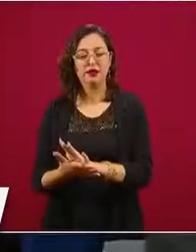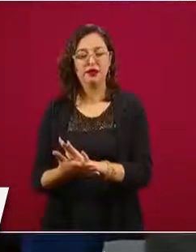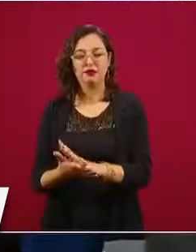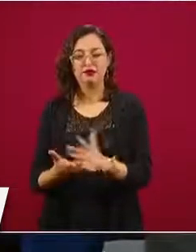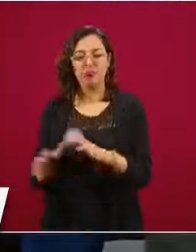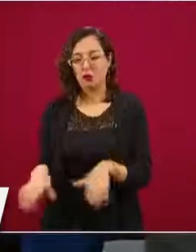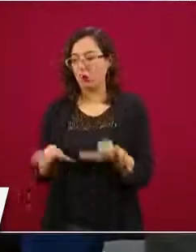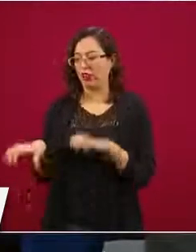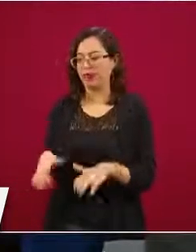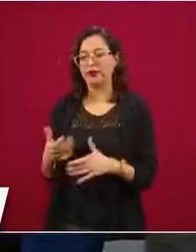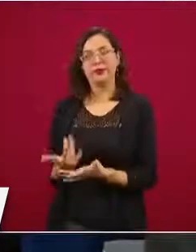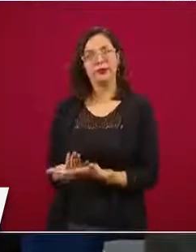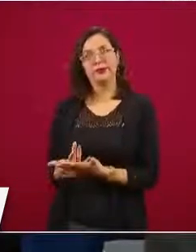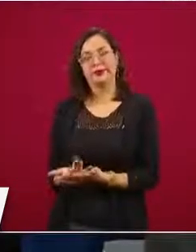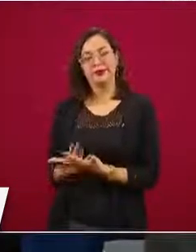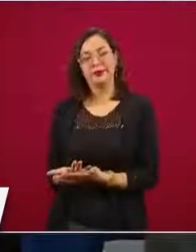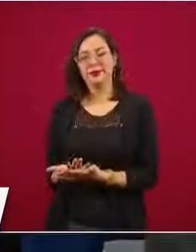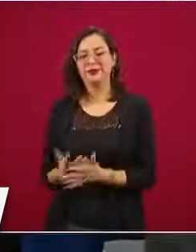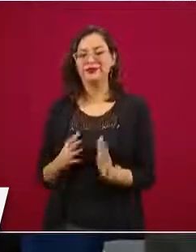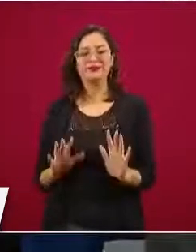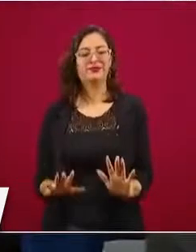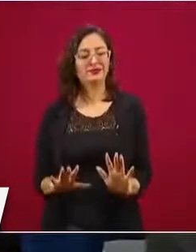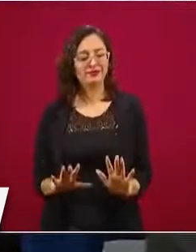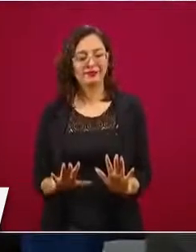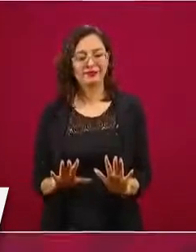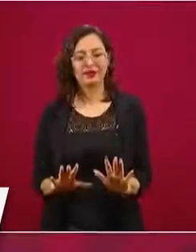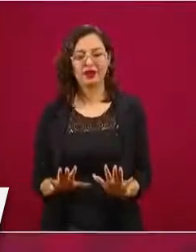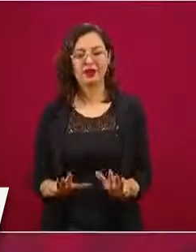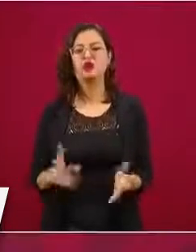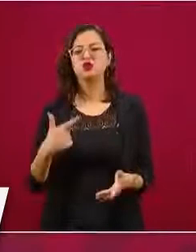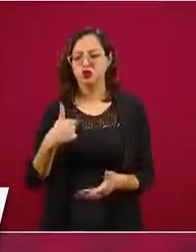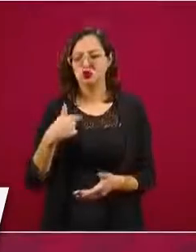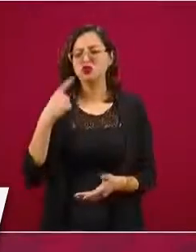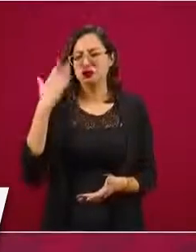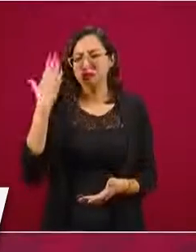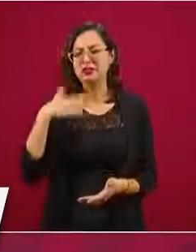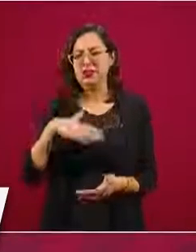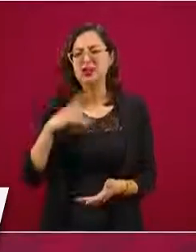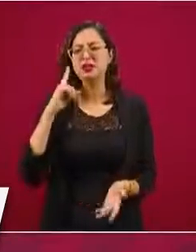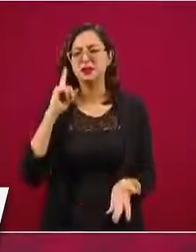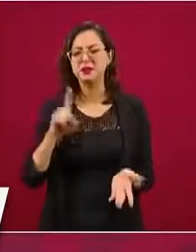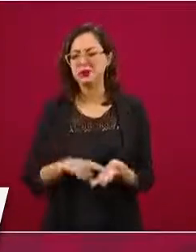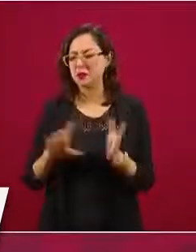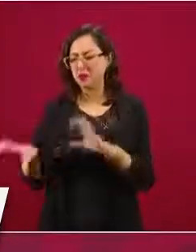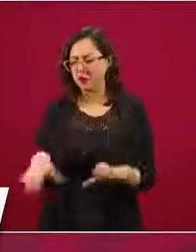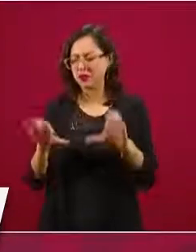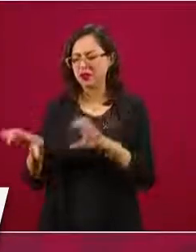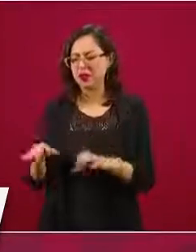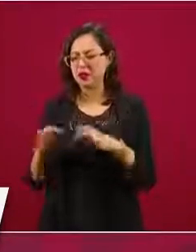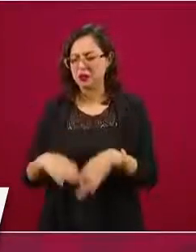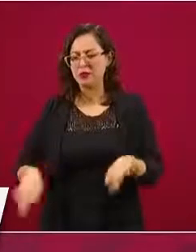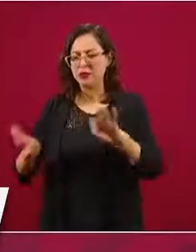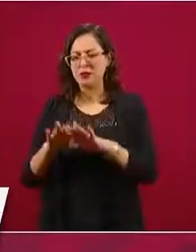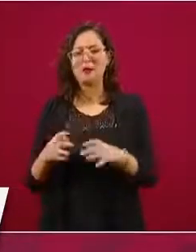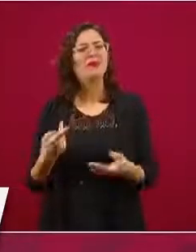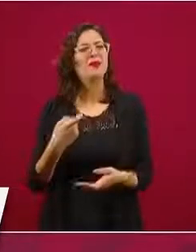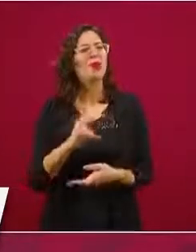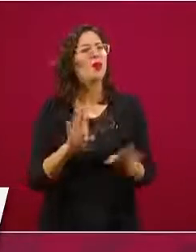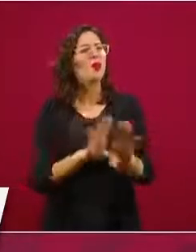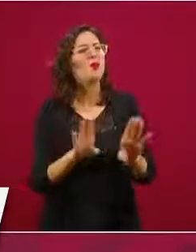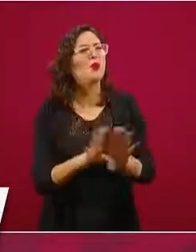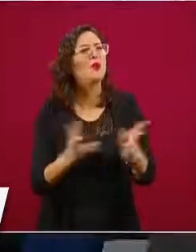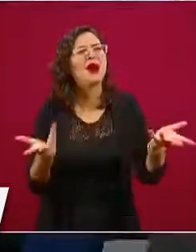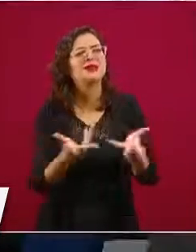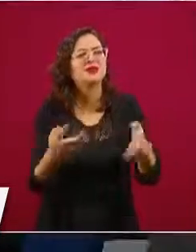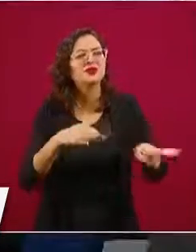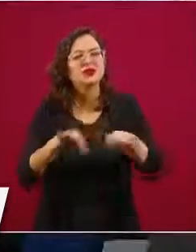Yo creo que son instrumentos y que son importantes, pero no es eso. ¿Pero cómo sería su trabajo, presidente,